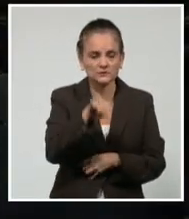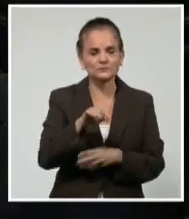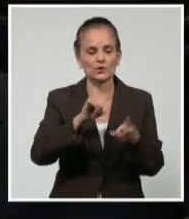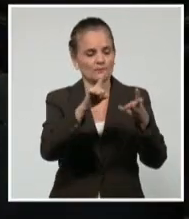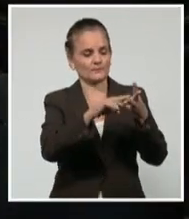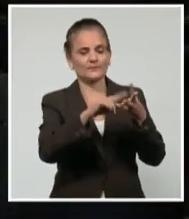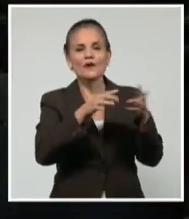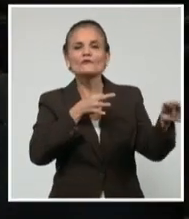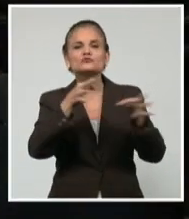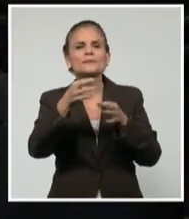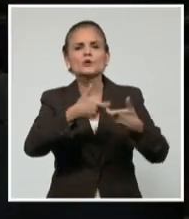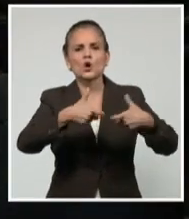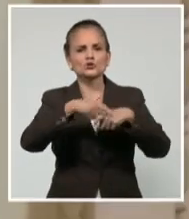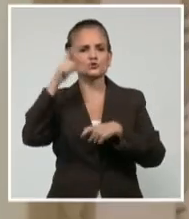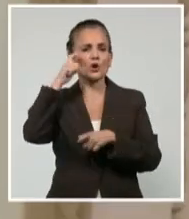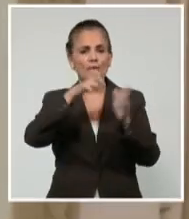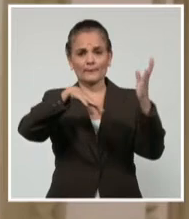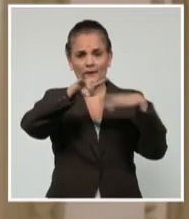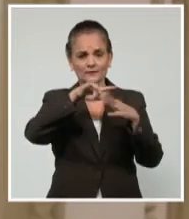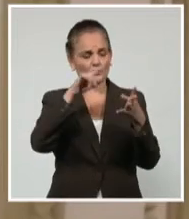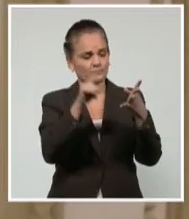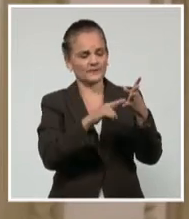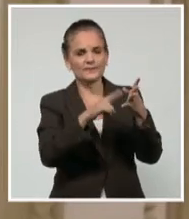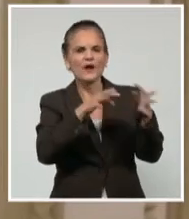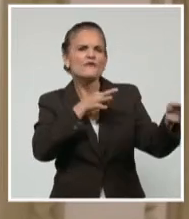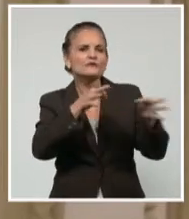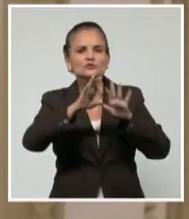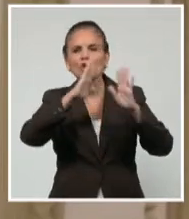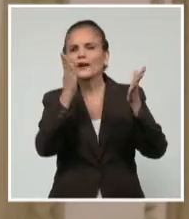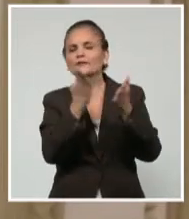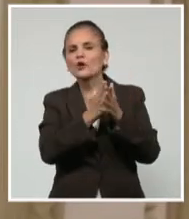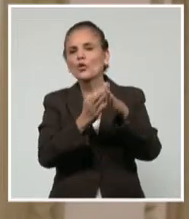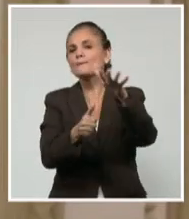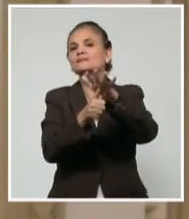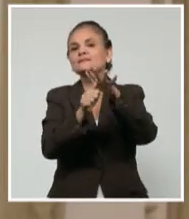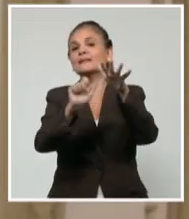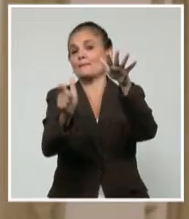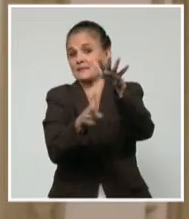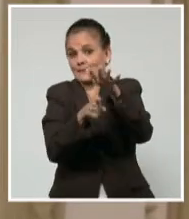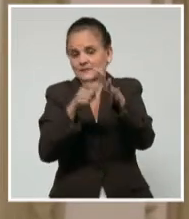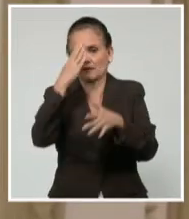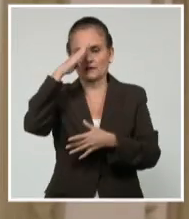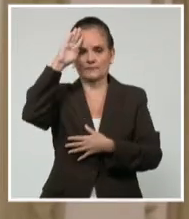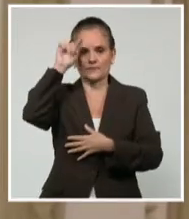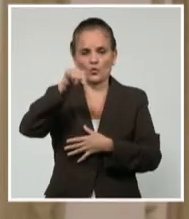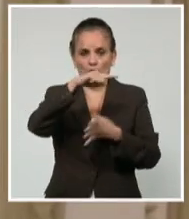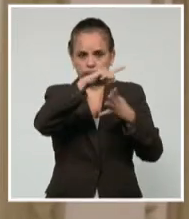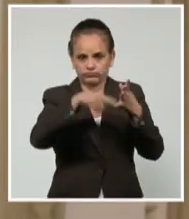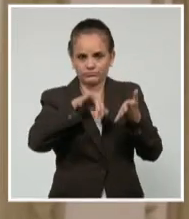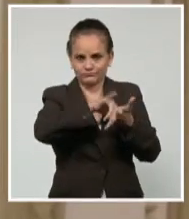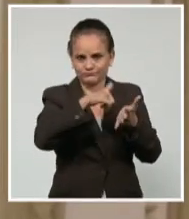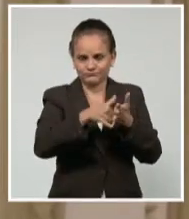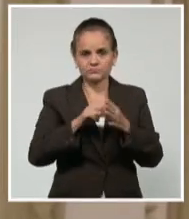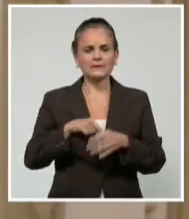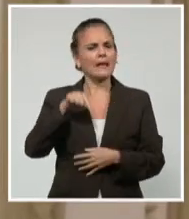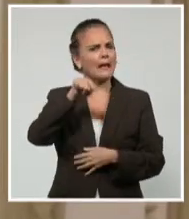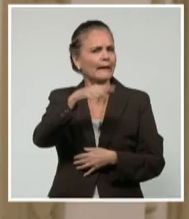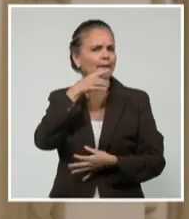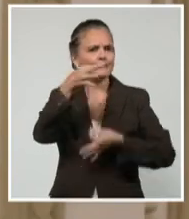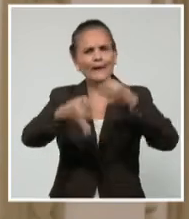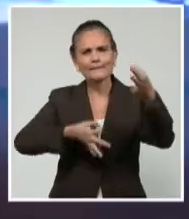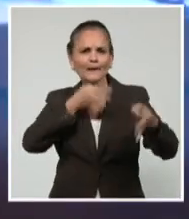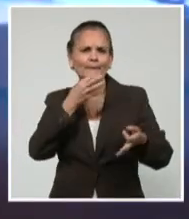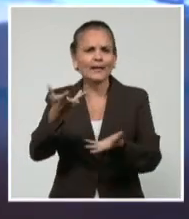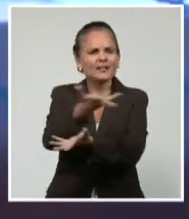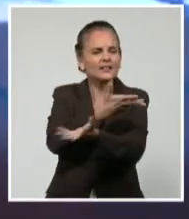de Ministros y del presidente y vicepresidente de la República. En la sesión se coincidió en la calidad de los proyectos legislativos en